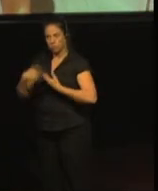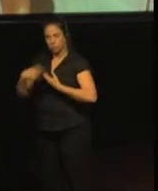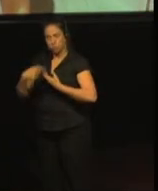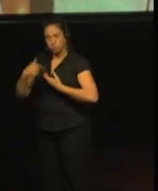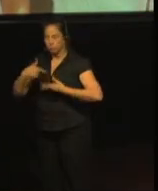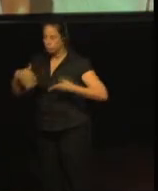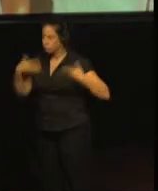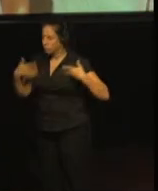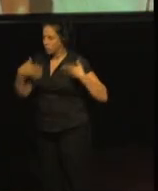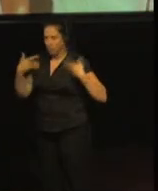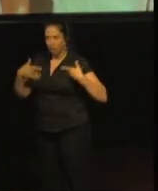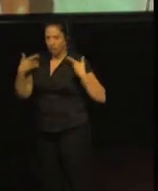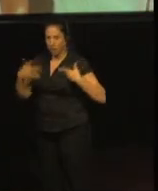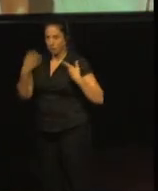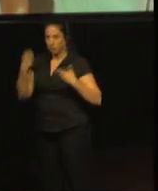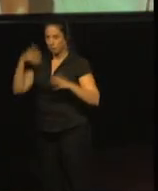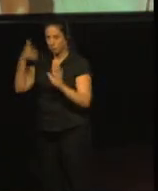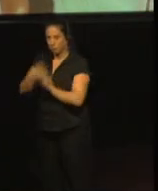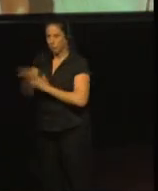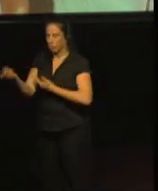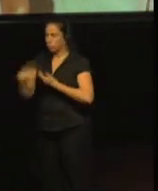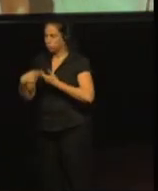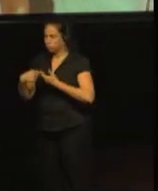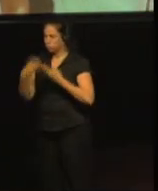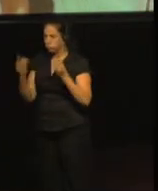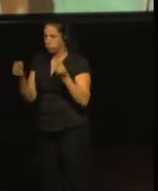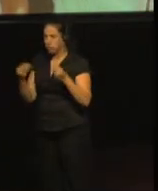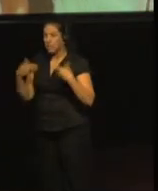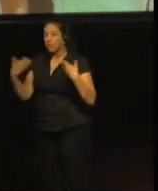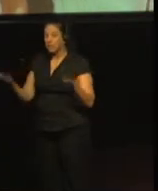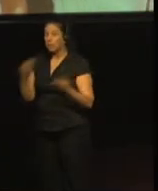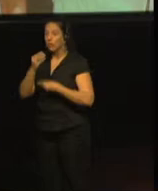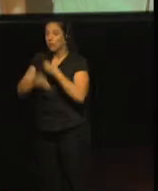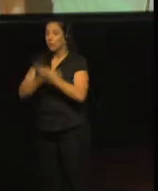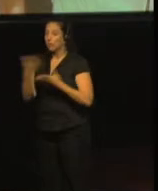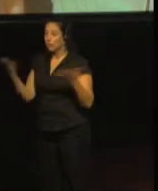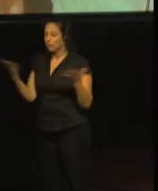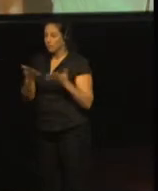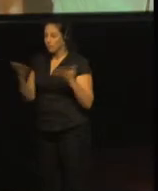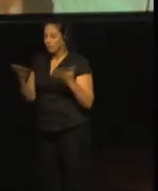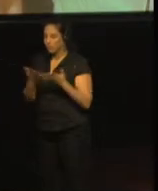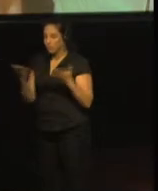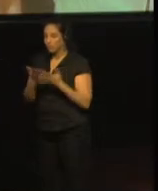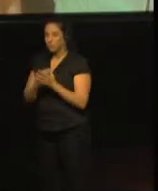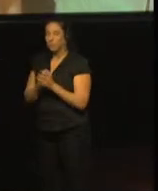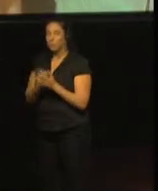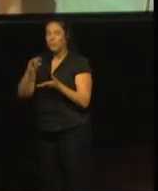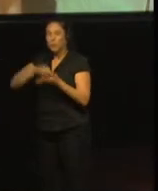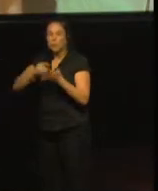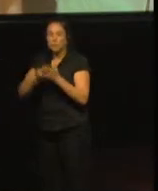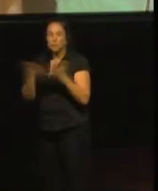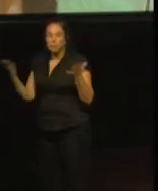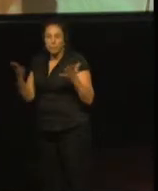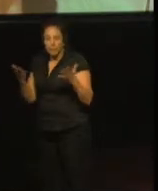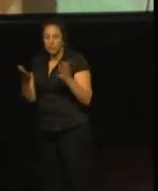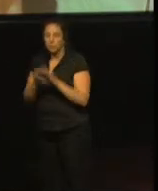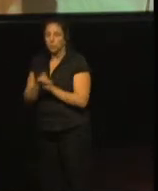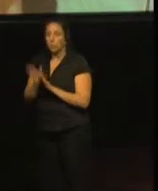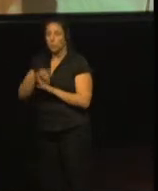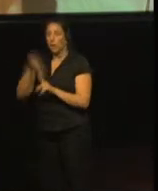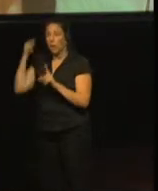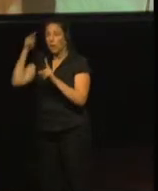muy satisfechas por ello. Y lo hicimos de tal modo para poder